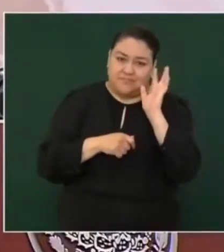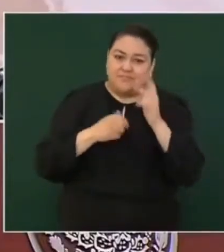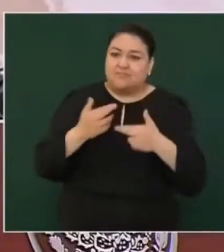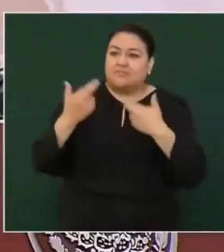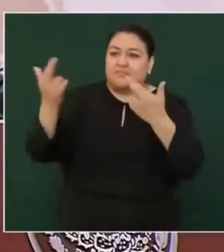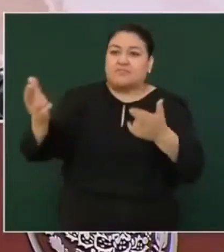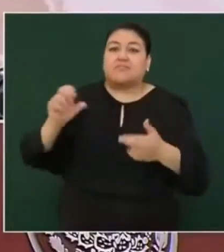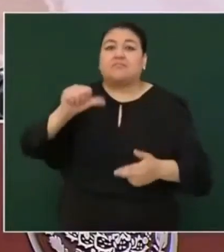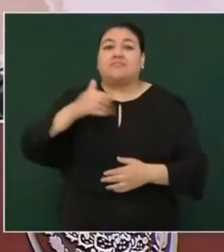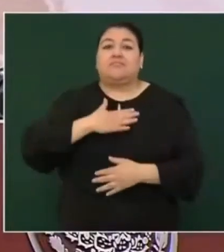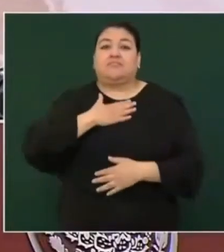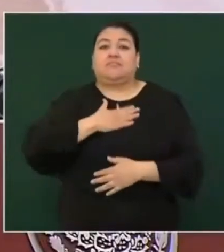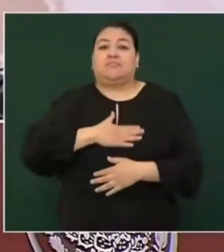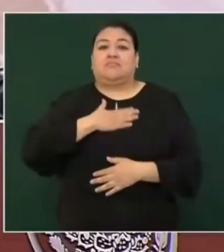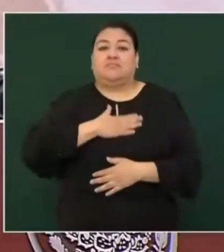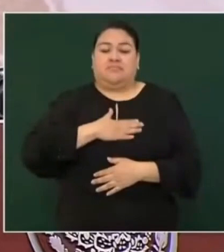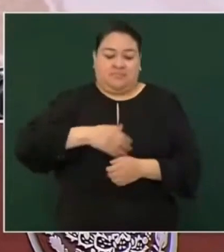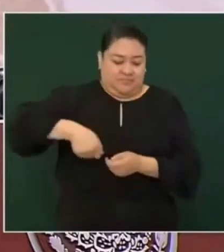letrinas